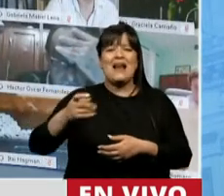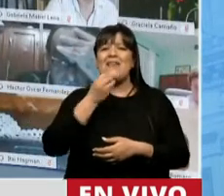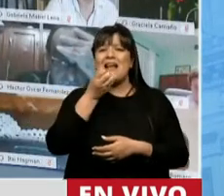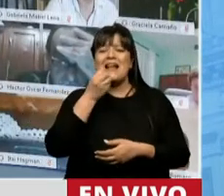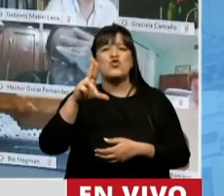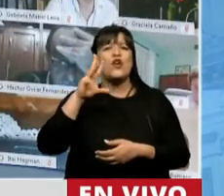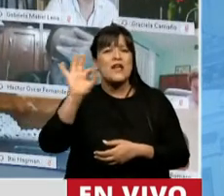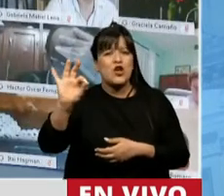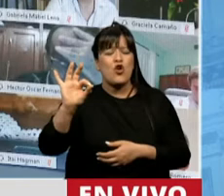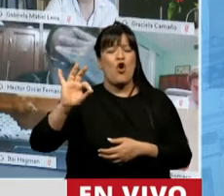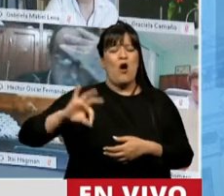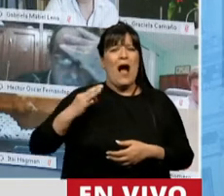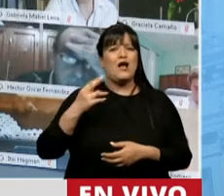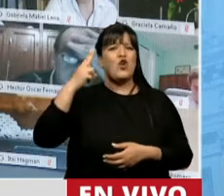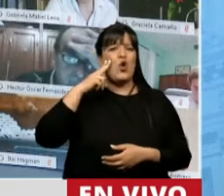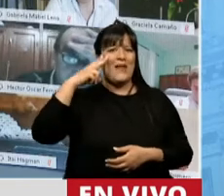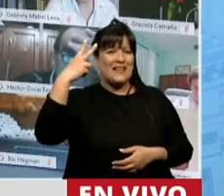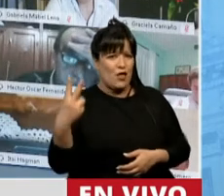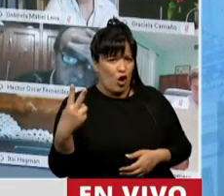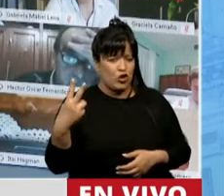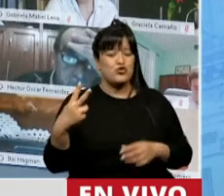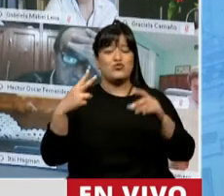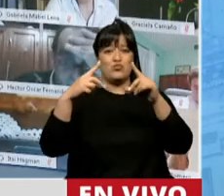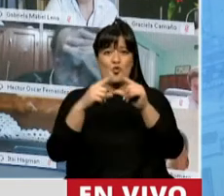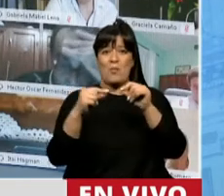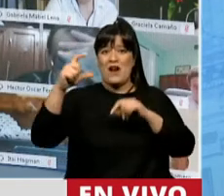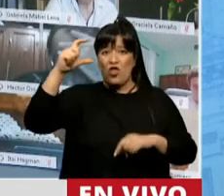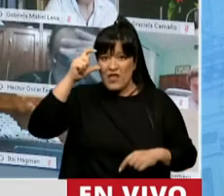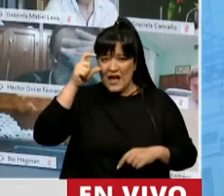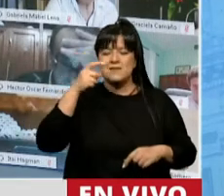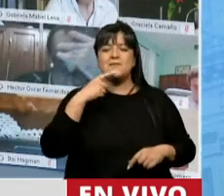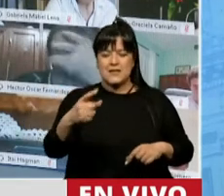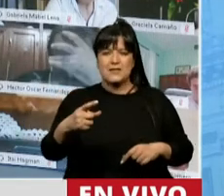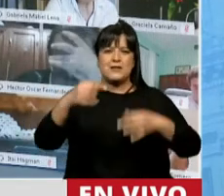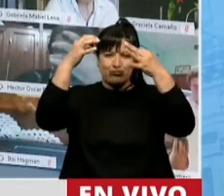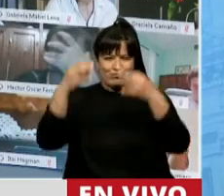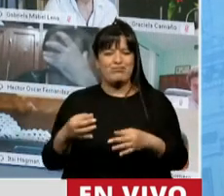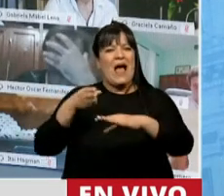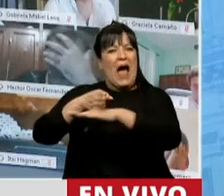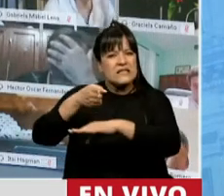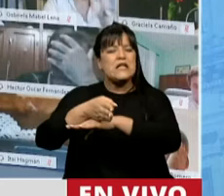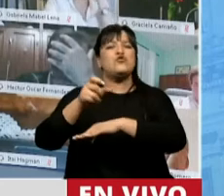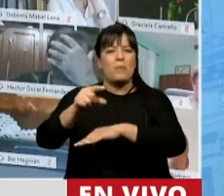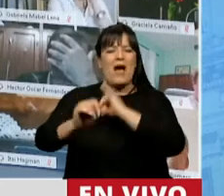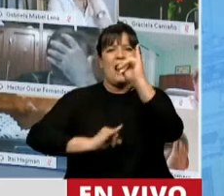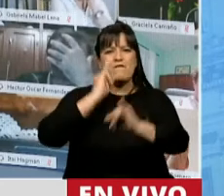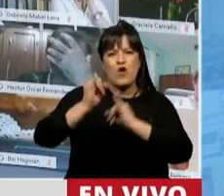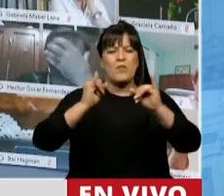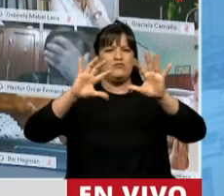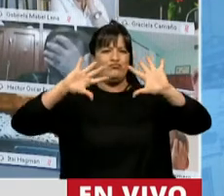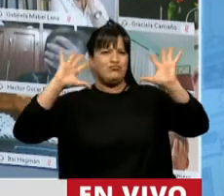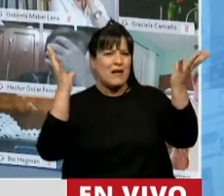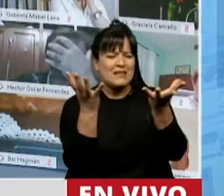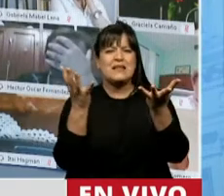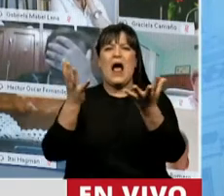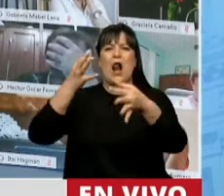92, a ese principio 10, que reivindica justamente el acceso a la información ambiental, a la justicia ambiental, a